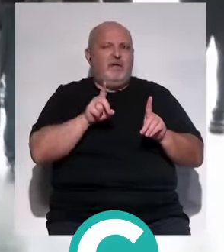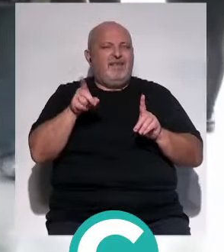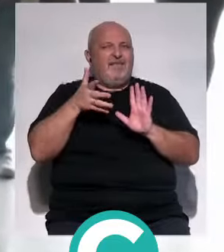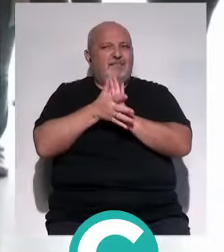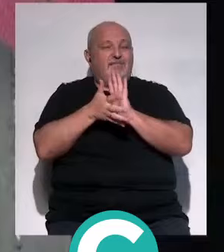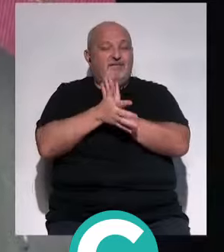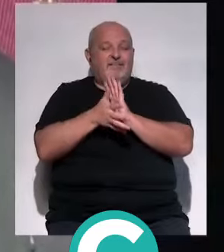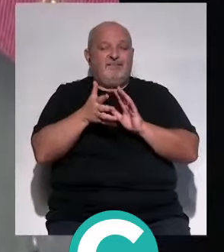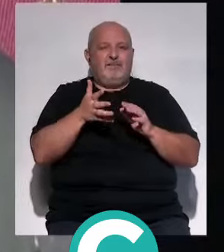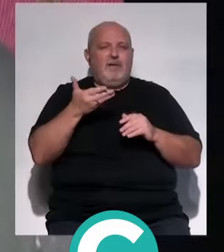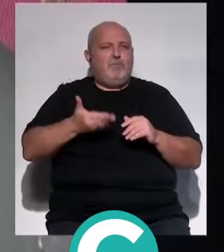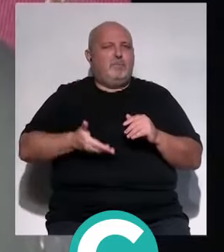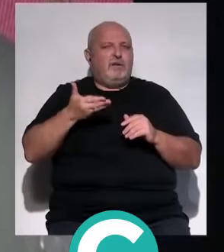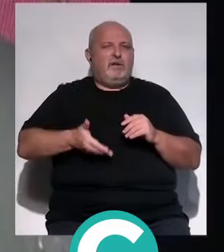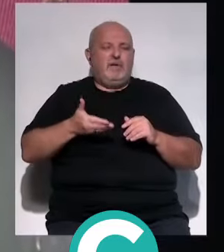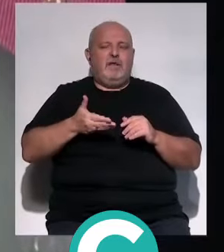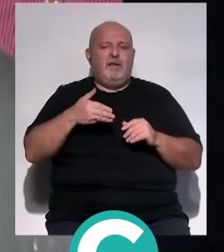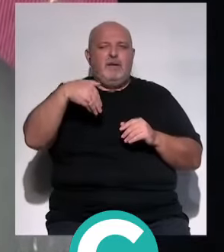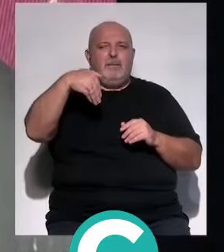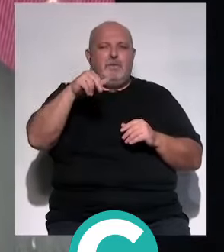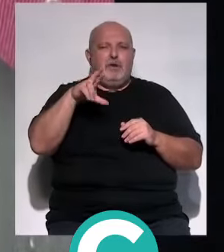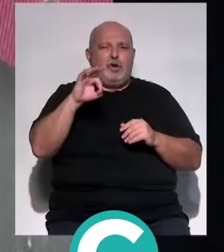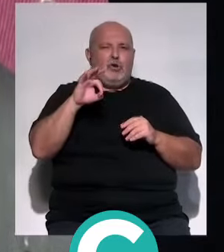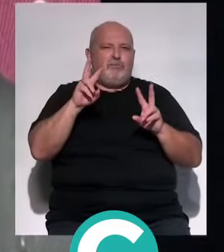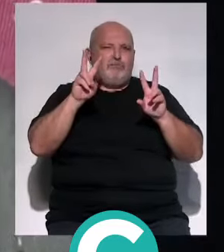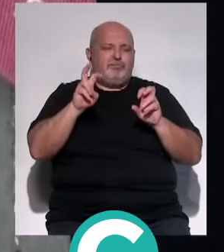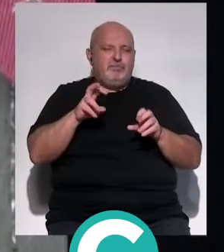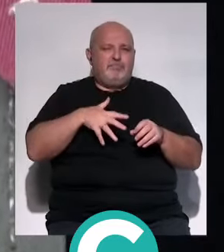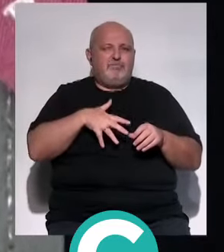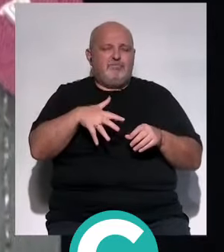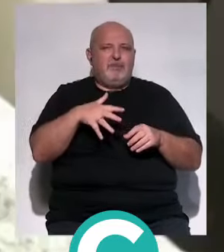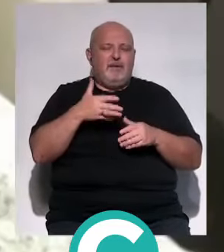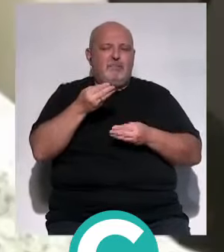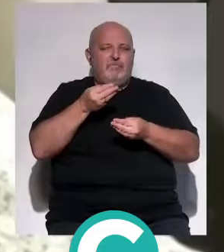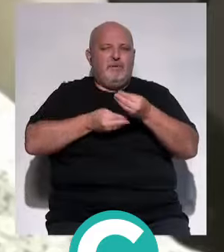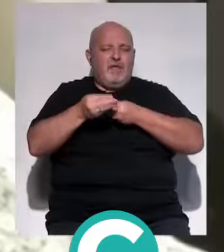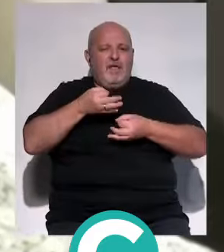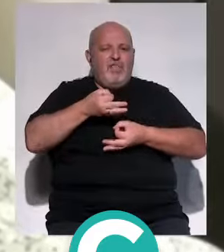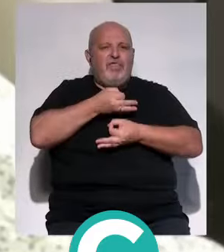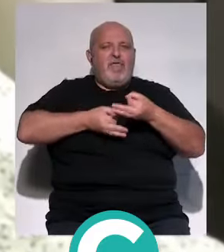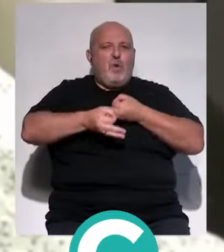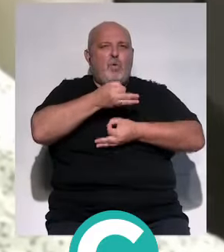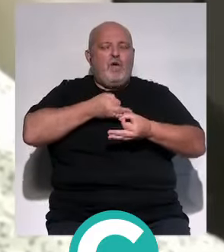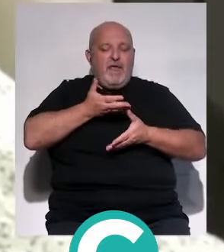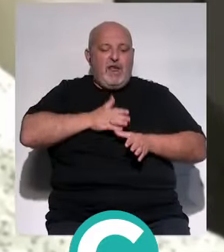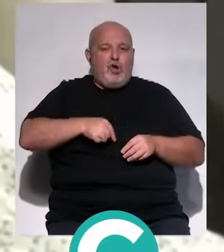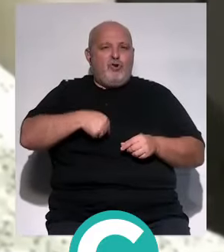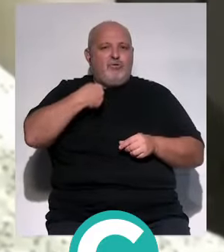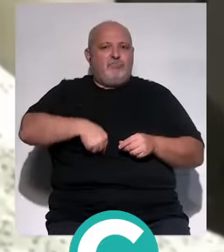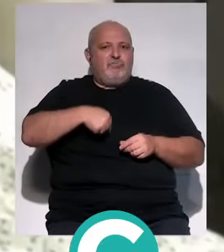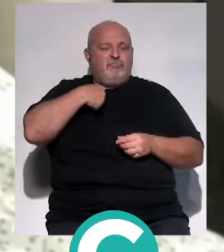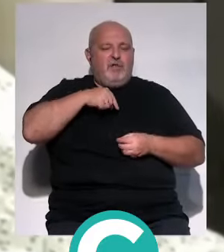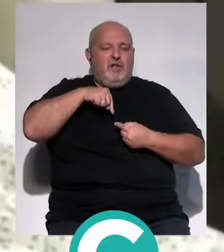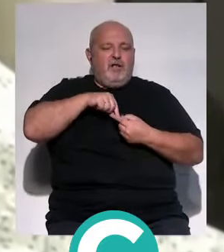destacado durante el acto la importancia del microquimerismo fetal, el intercambio de células entre el hijo y la madre